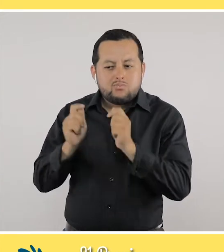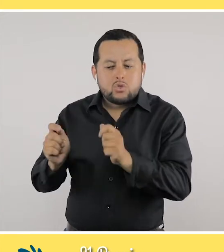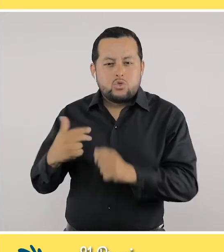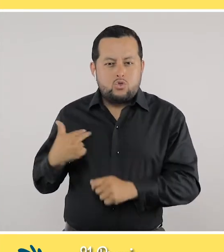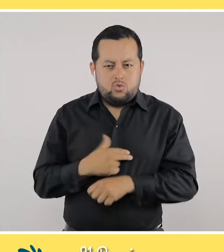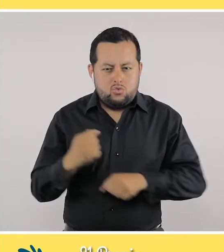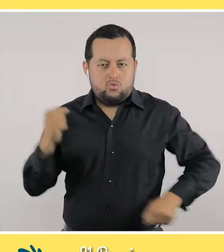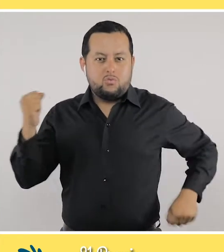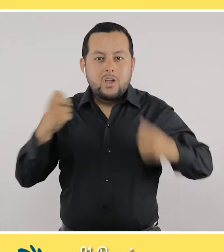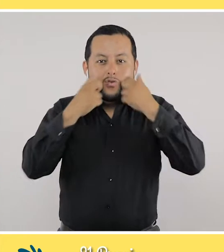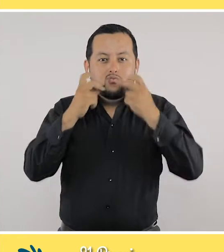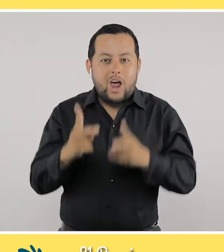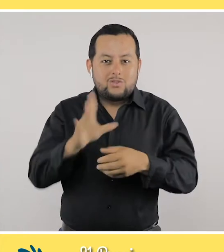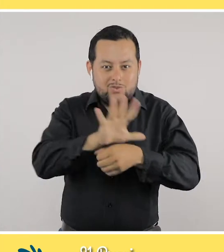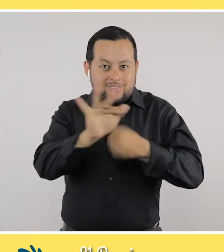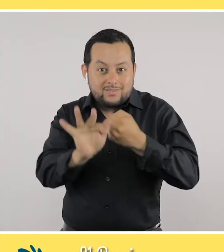los superhumanos COI Texas.